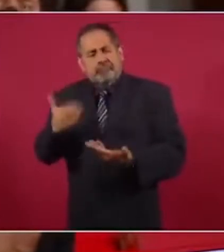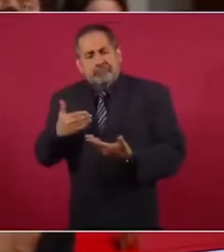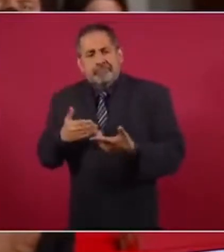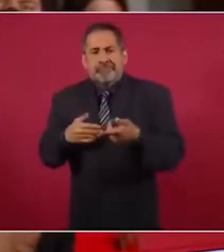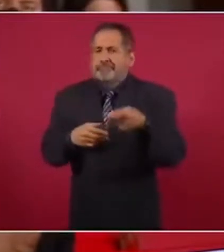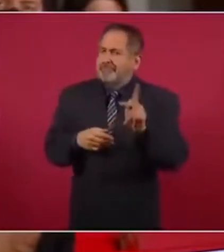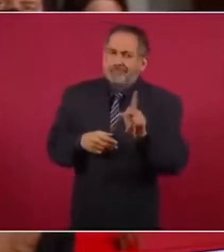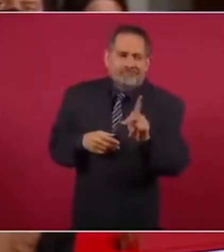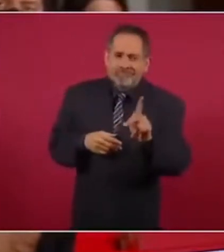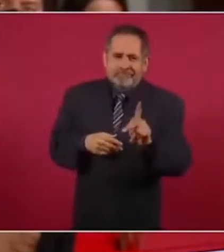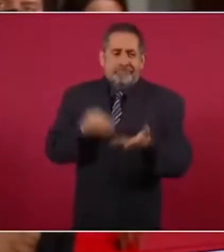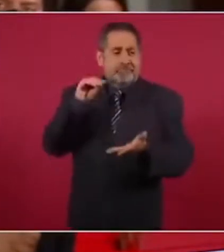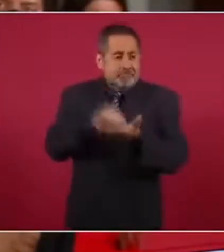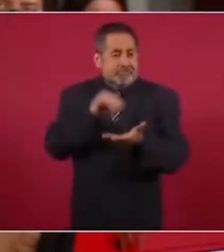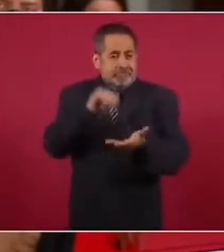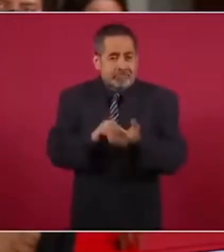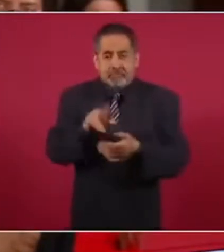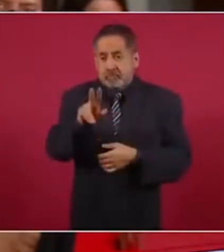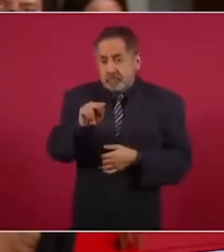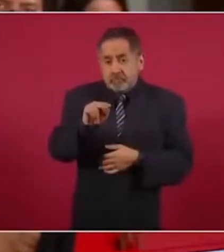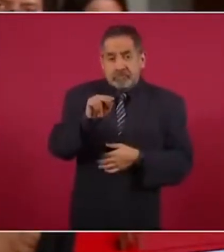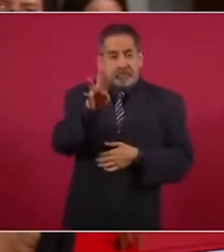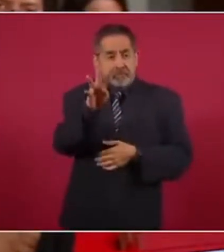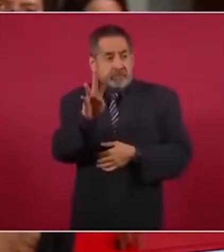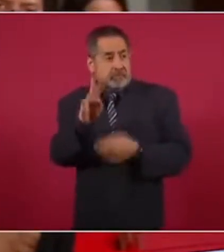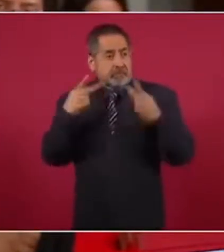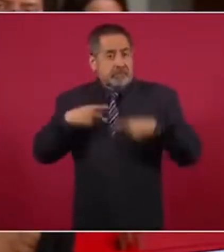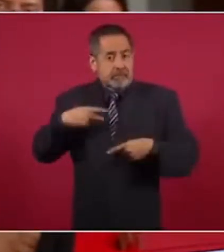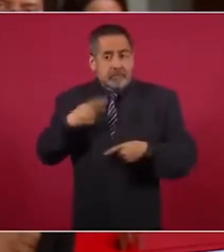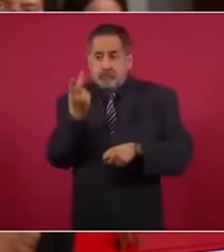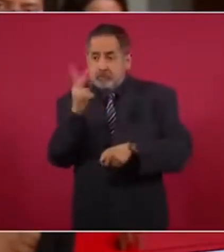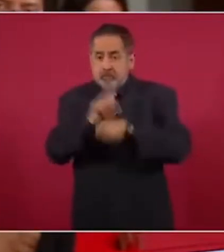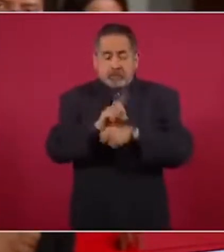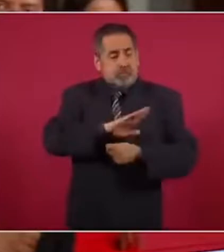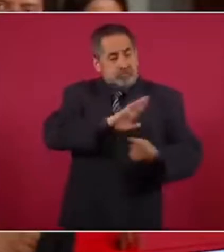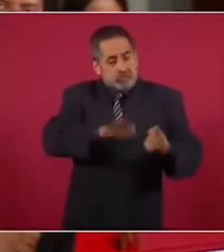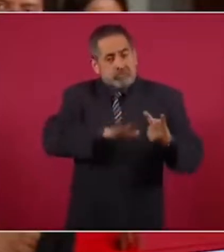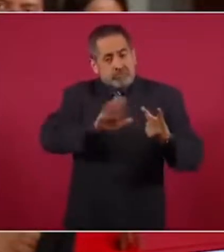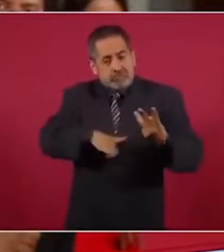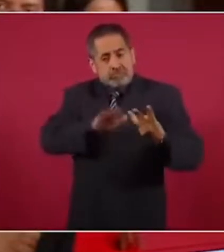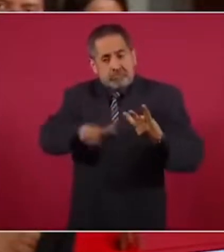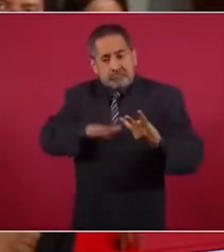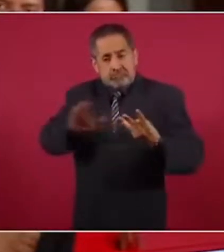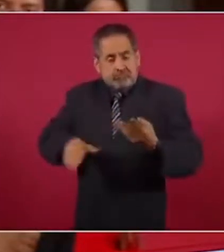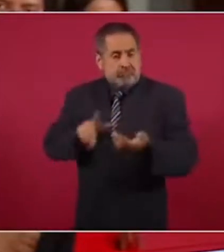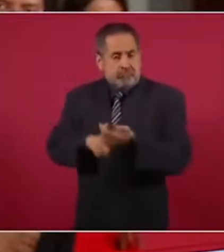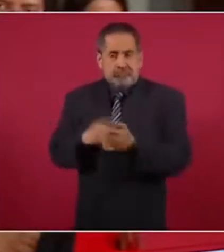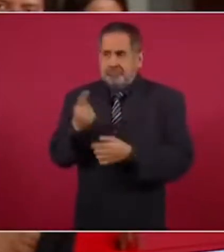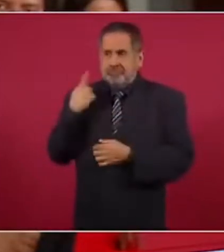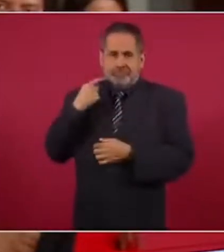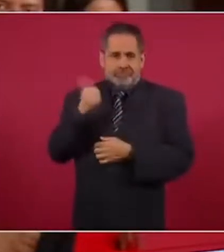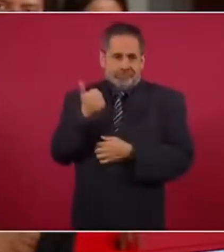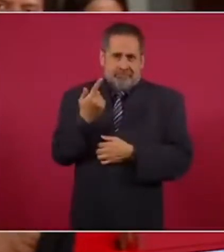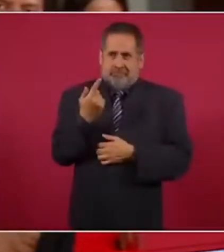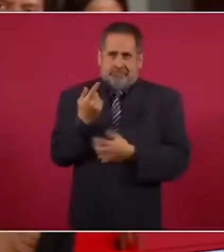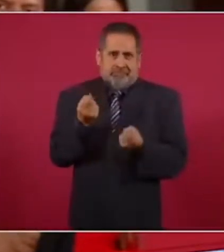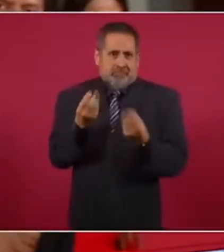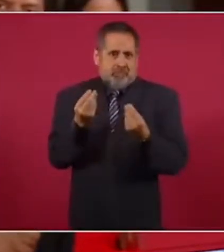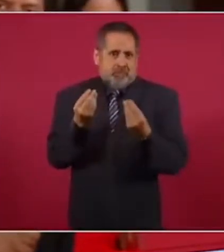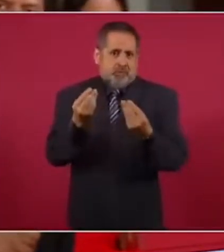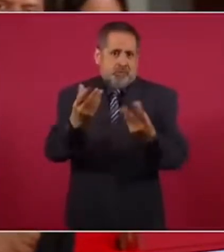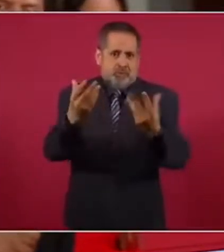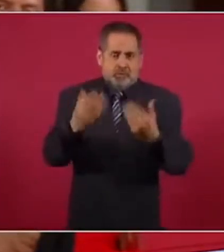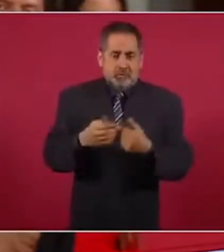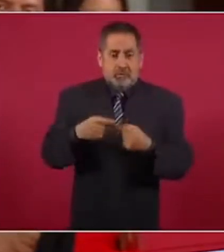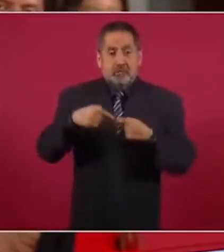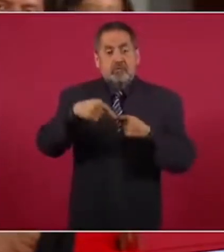y siguen matando 84 mexicanos por día, como acaban de ocurrir en el pasado mes de agosto, al